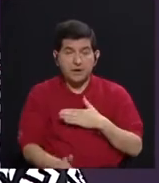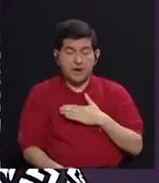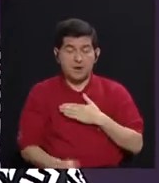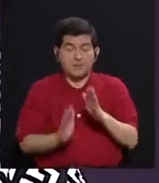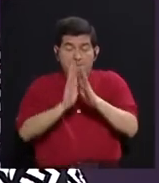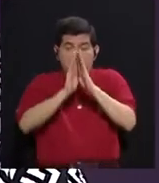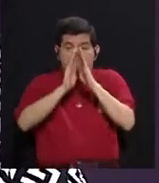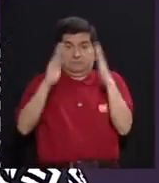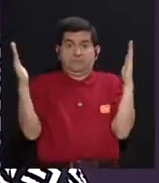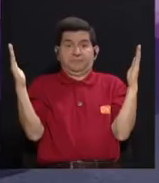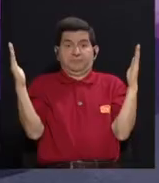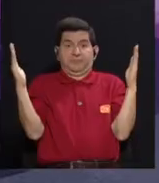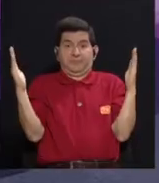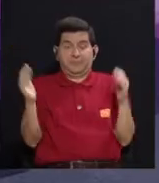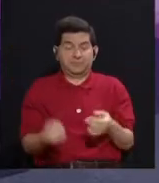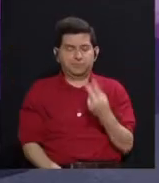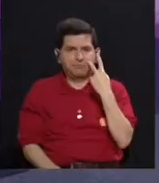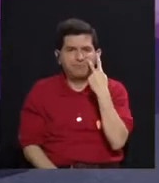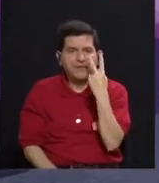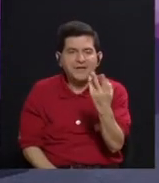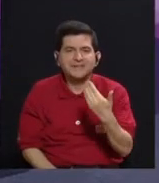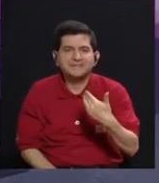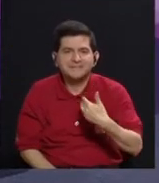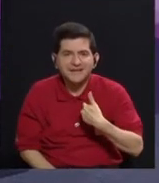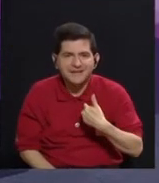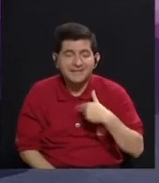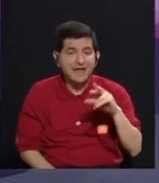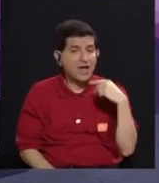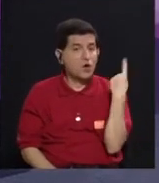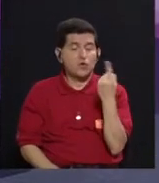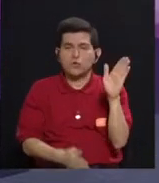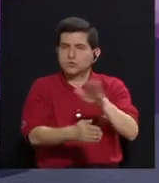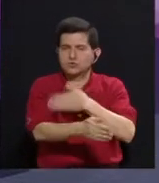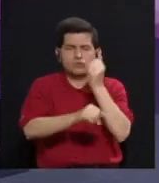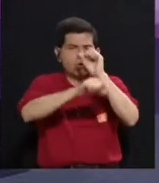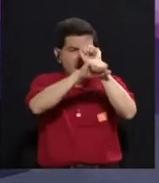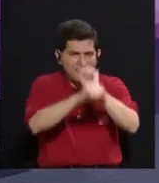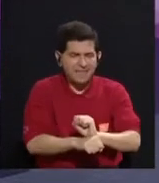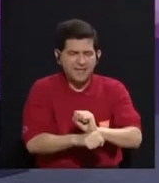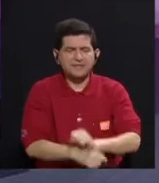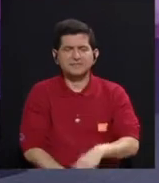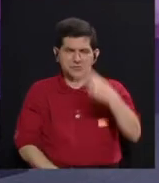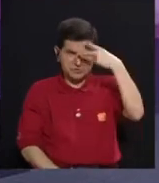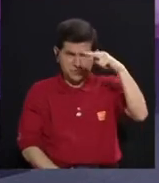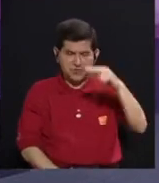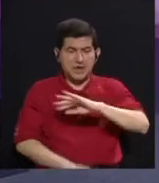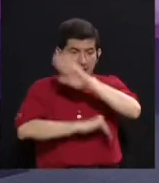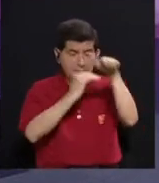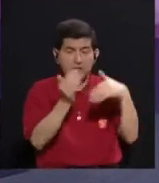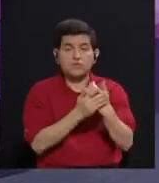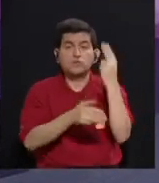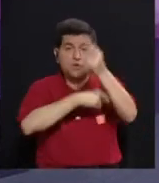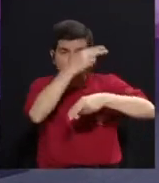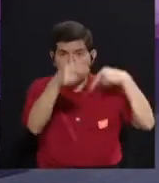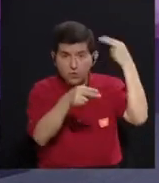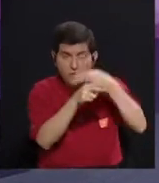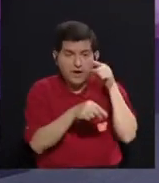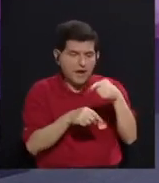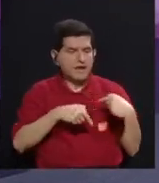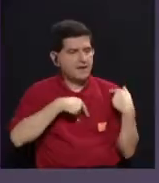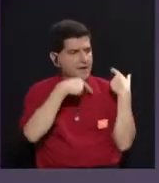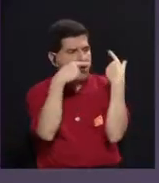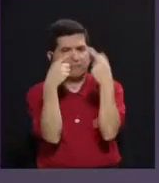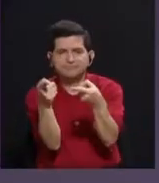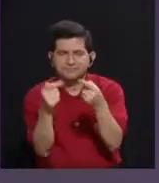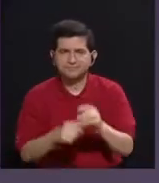completamente. La visión que yo tengo, no solo de la música tradicional mexicana, sino todo este universo a los que luego ella me lleva.